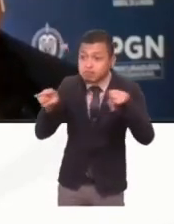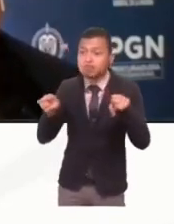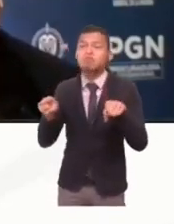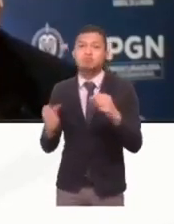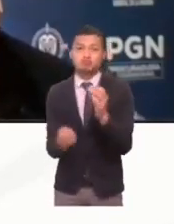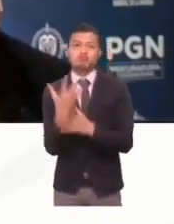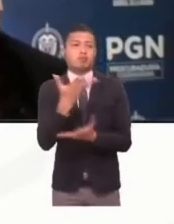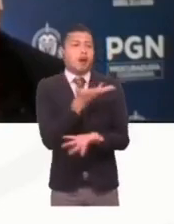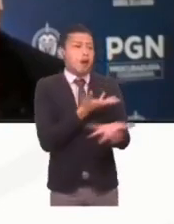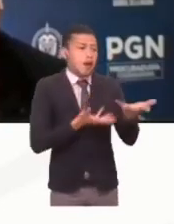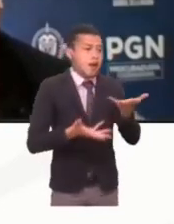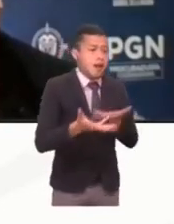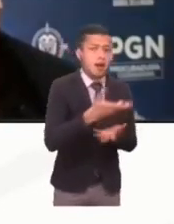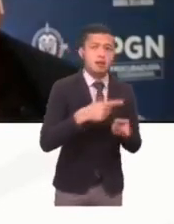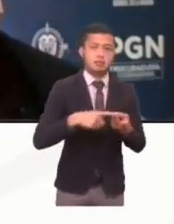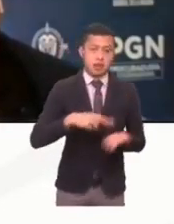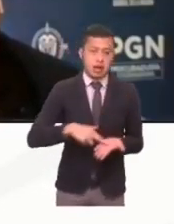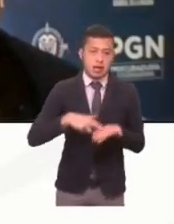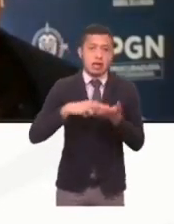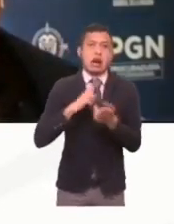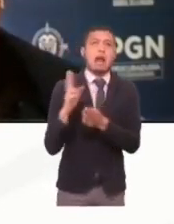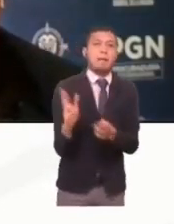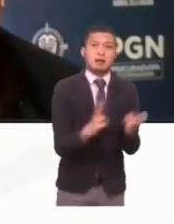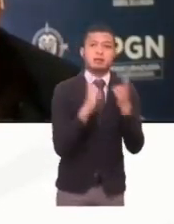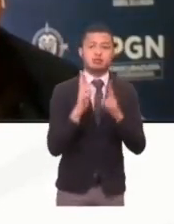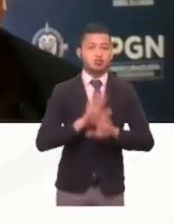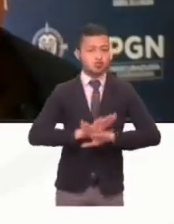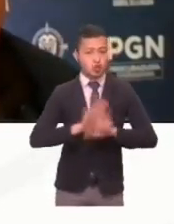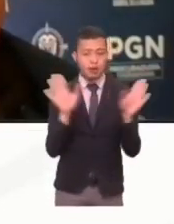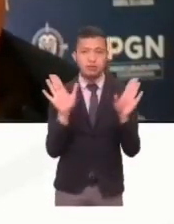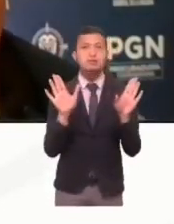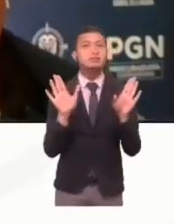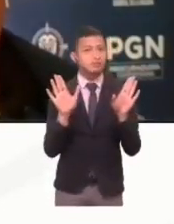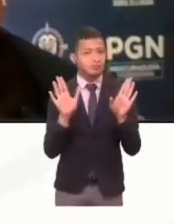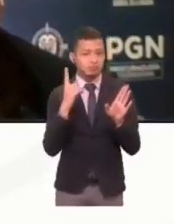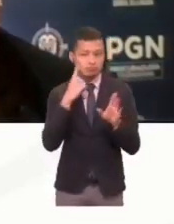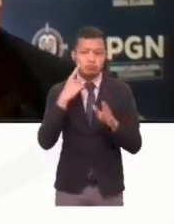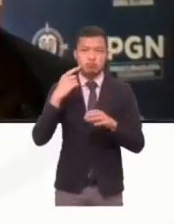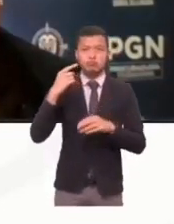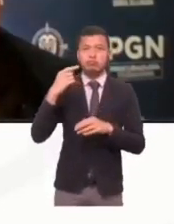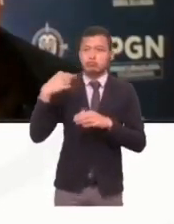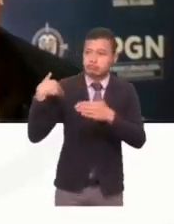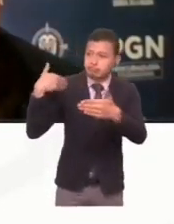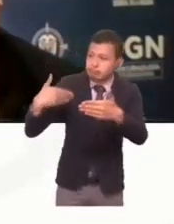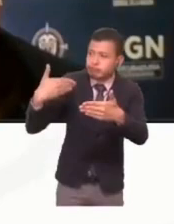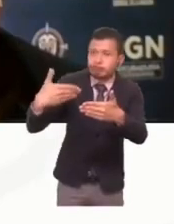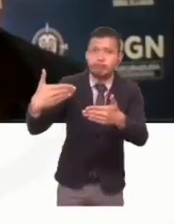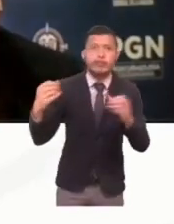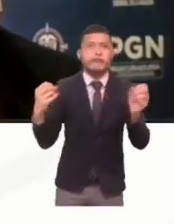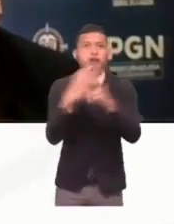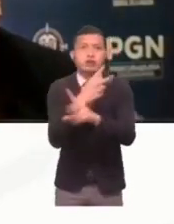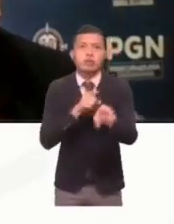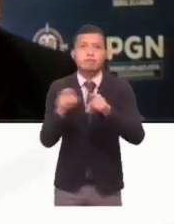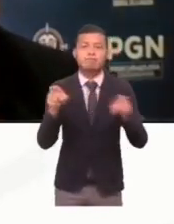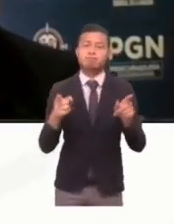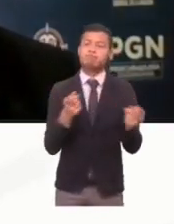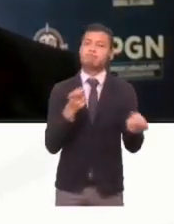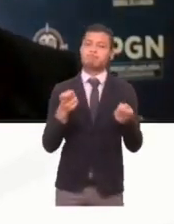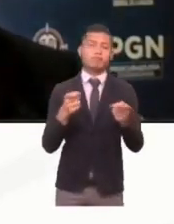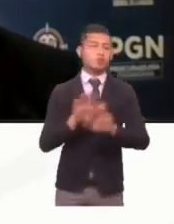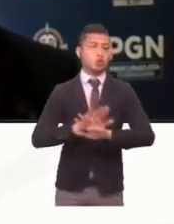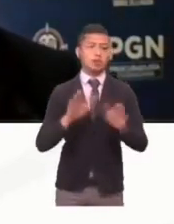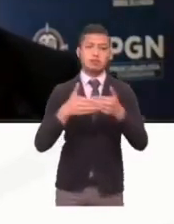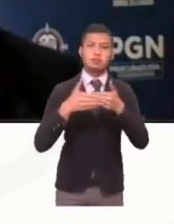la convivencia, la no repetición y romper esa lógica de continuidad de las violencias, para además